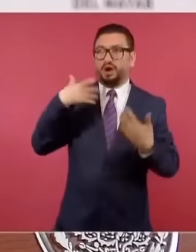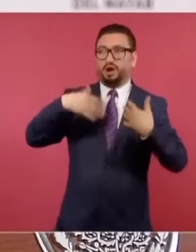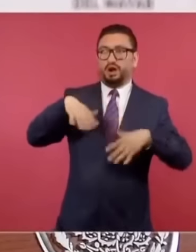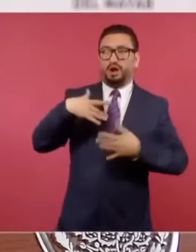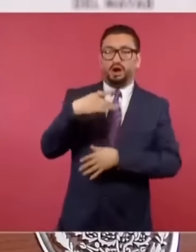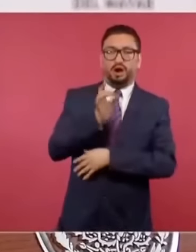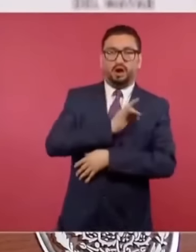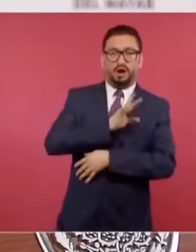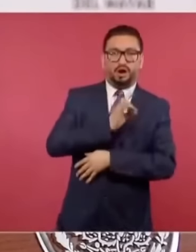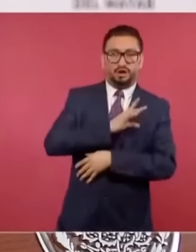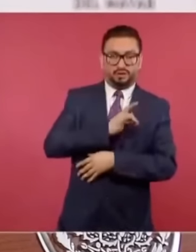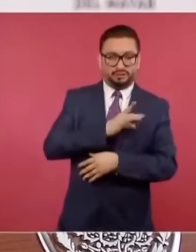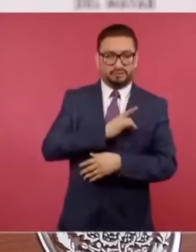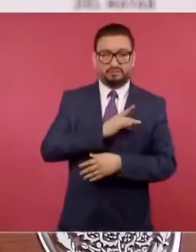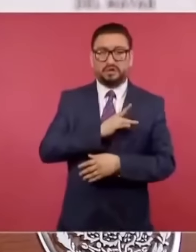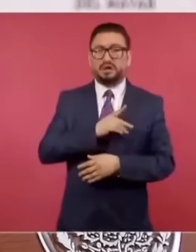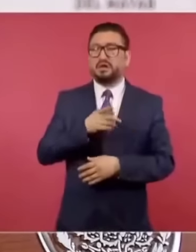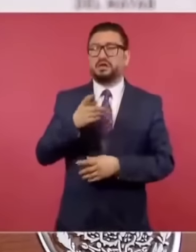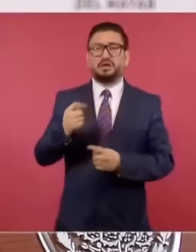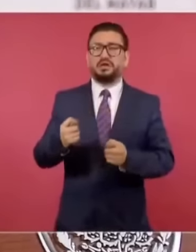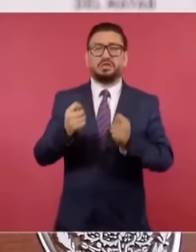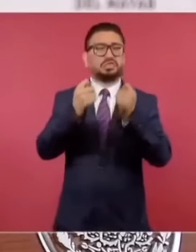que sea capaz de todo,